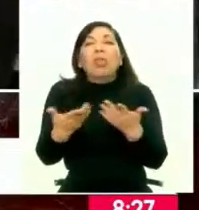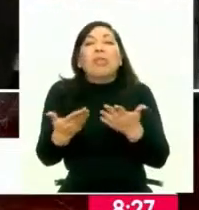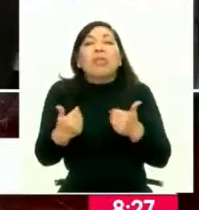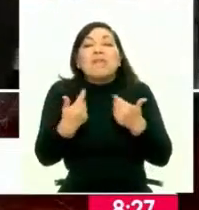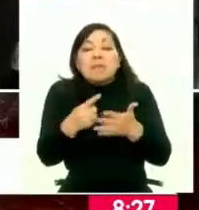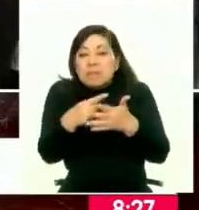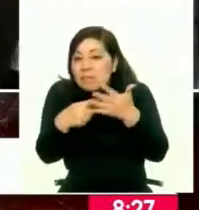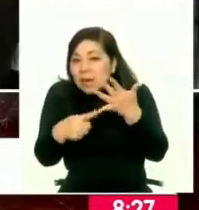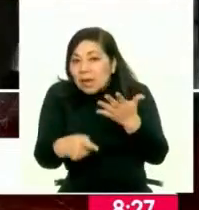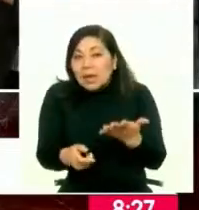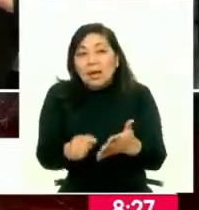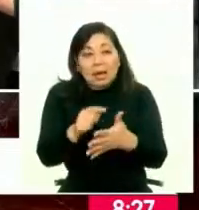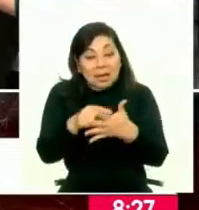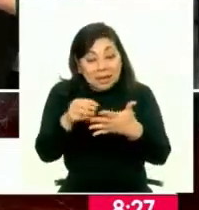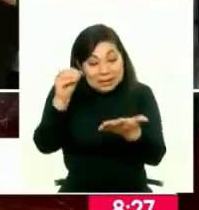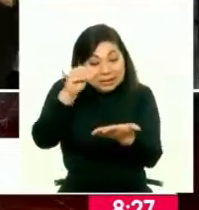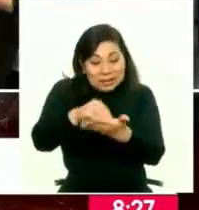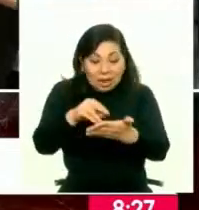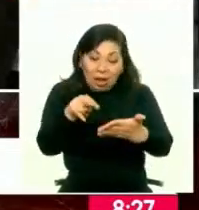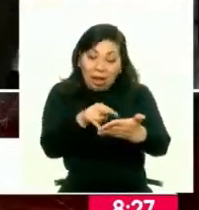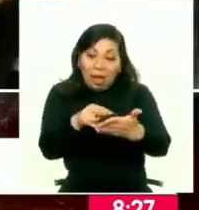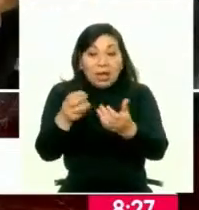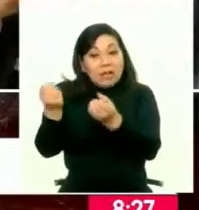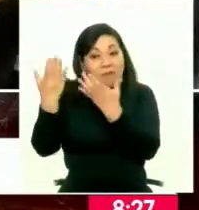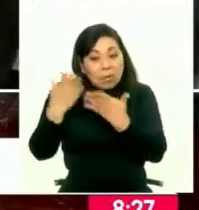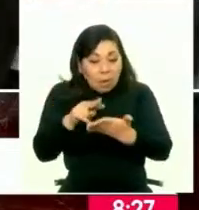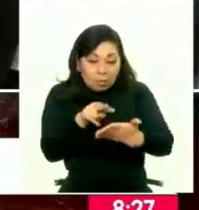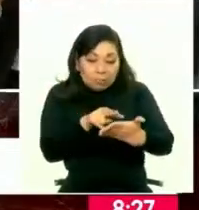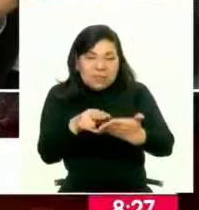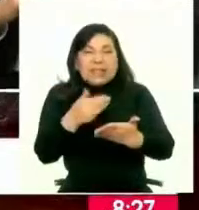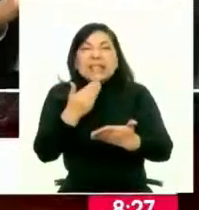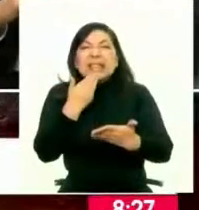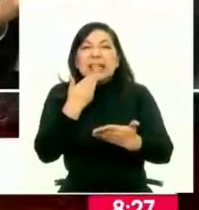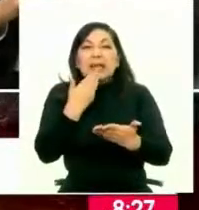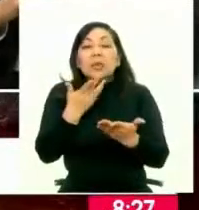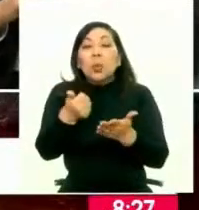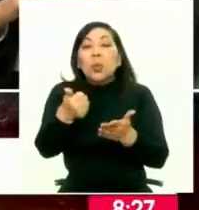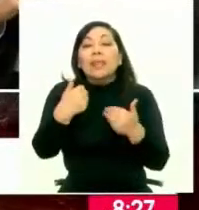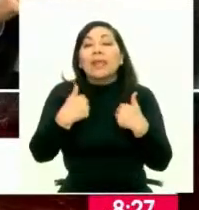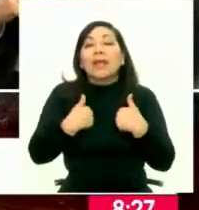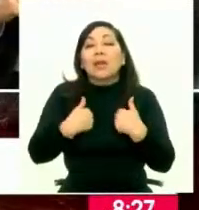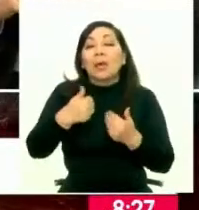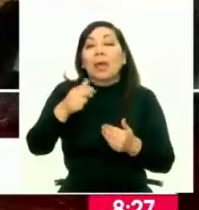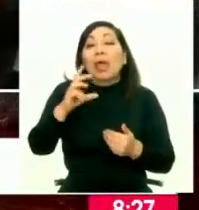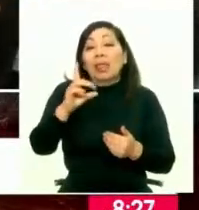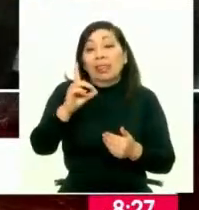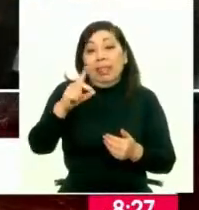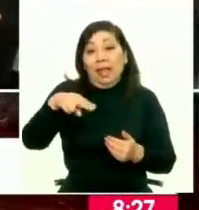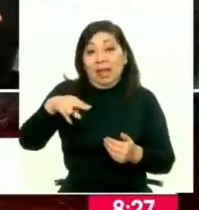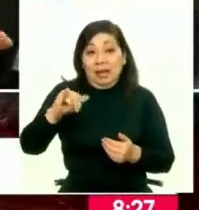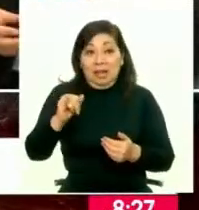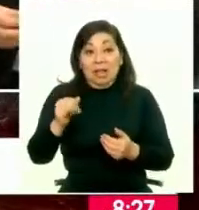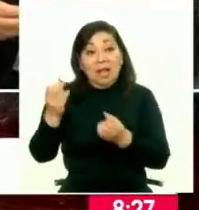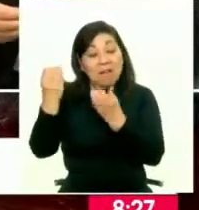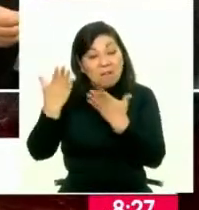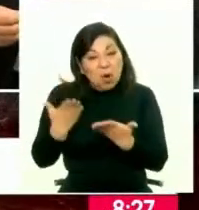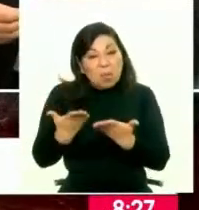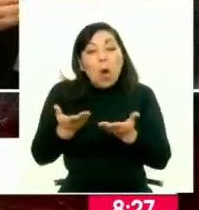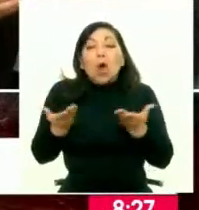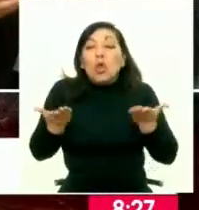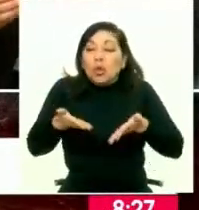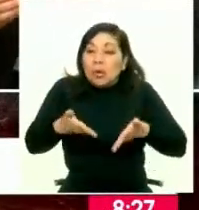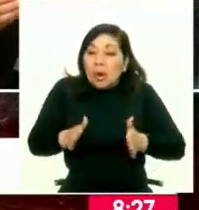de personas naturales, que es donde alberga toda la información de quienes tienen un DNI. Así que van a poder encontrar información de los